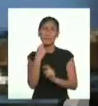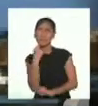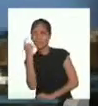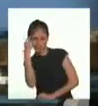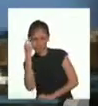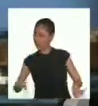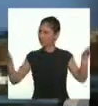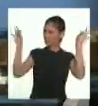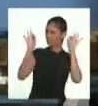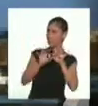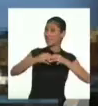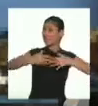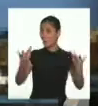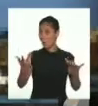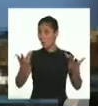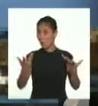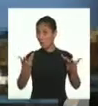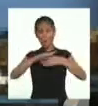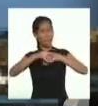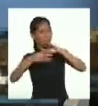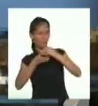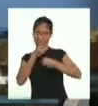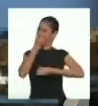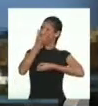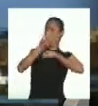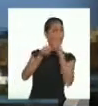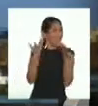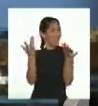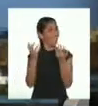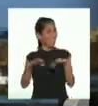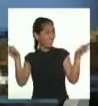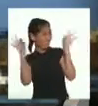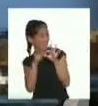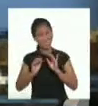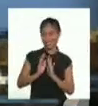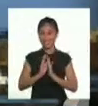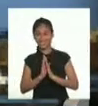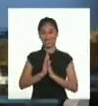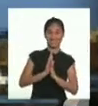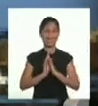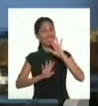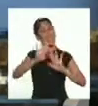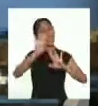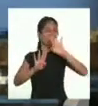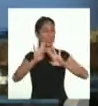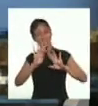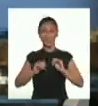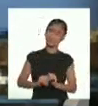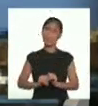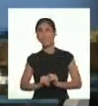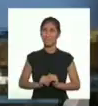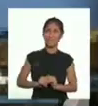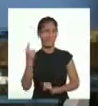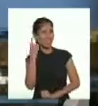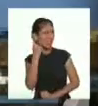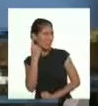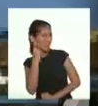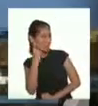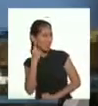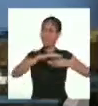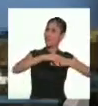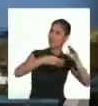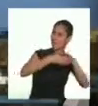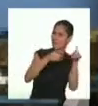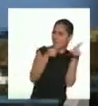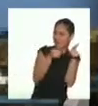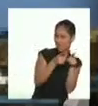considero que es importante cómo las narramos. Hay veces que he escuchado